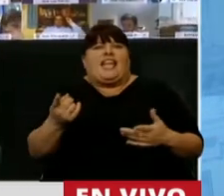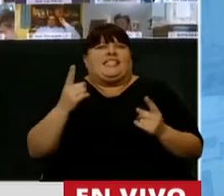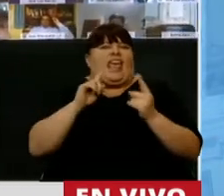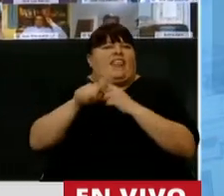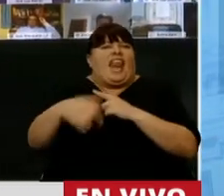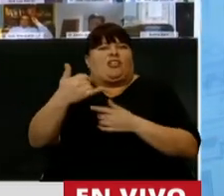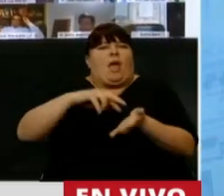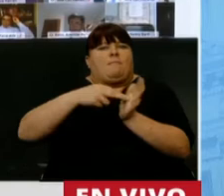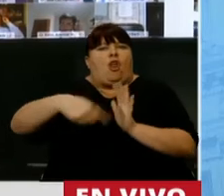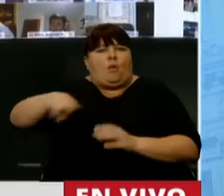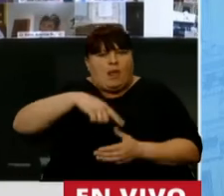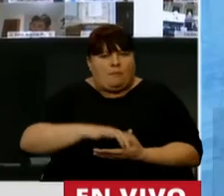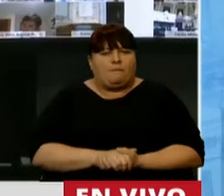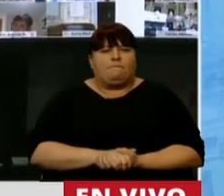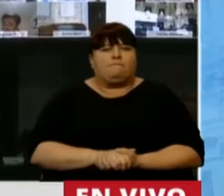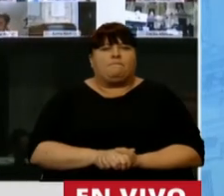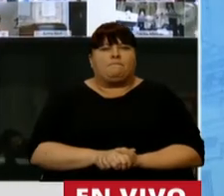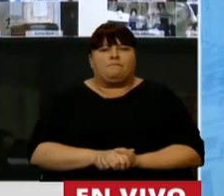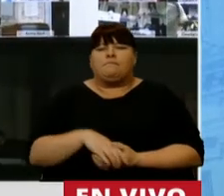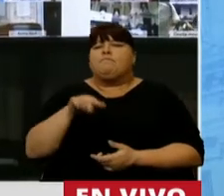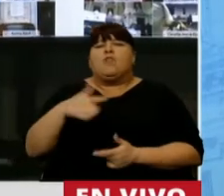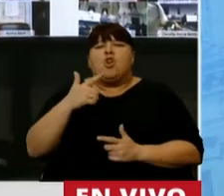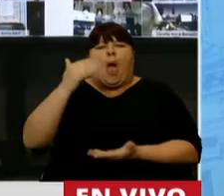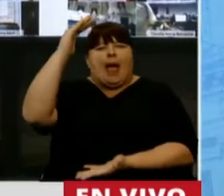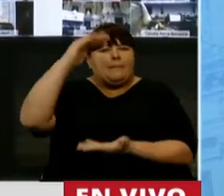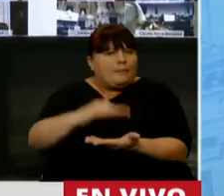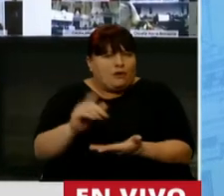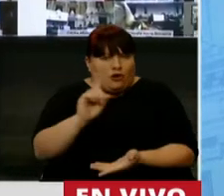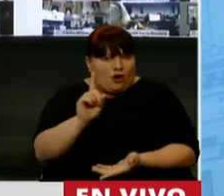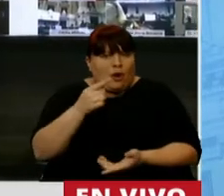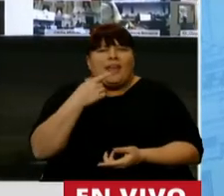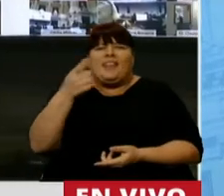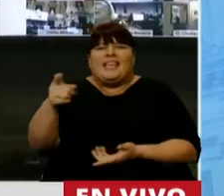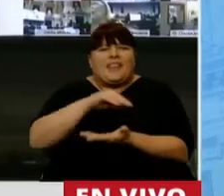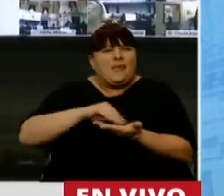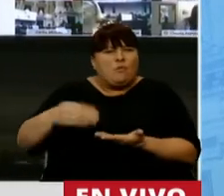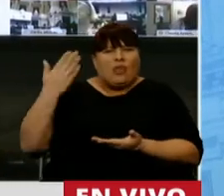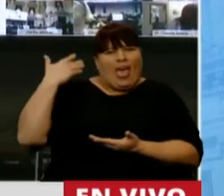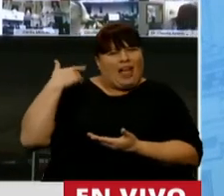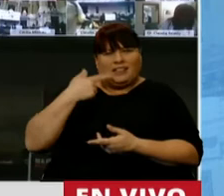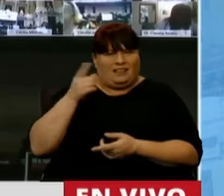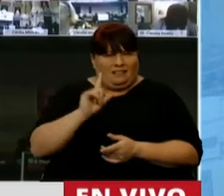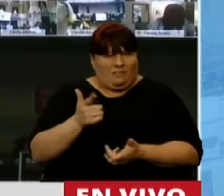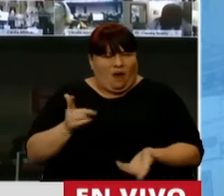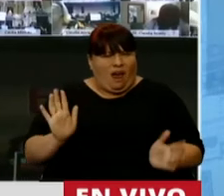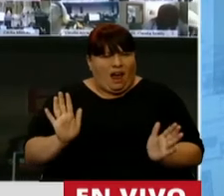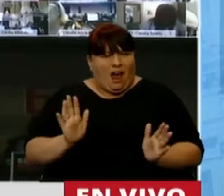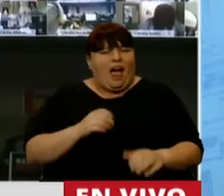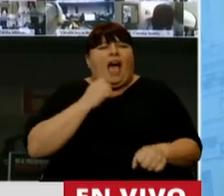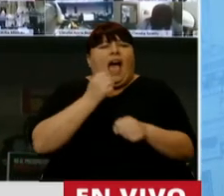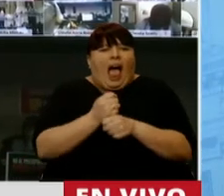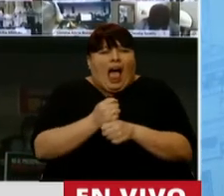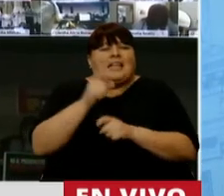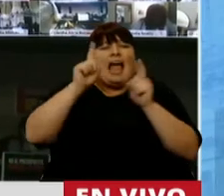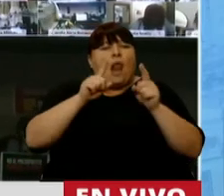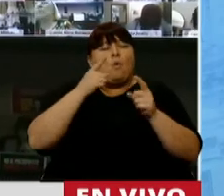directo, allí no hay disminución tal como está diciendo la diputada preopinante. Incluso el